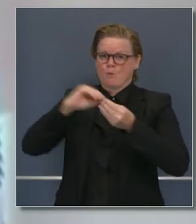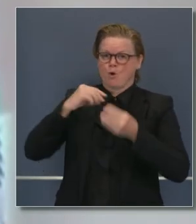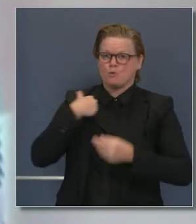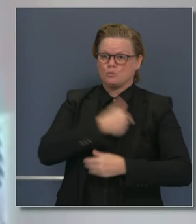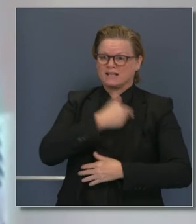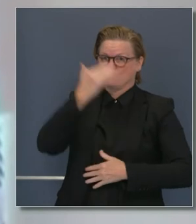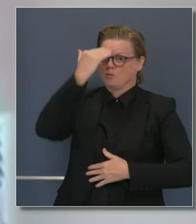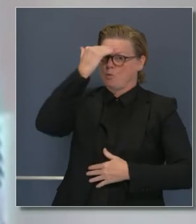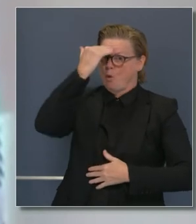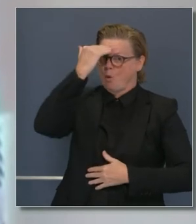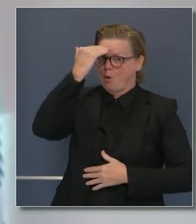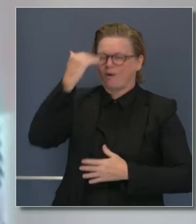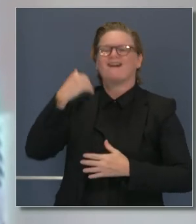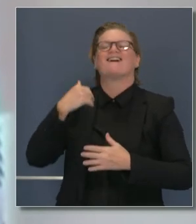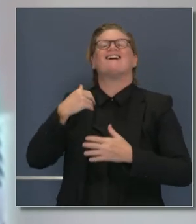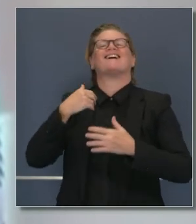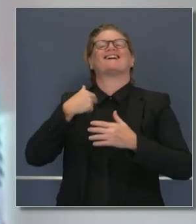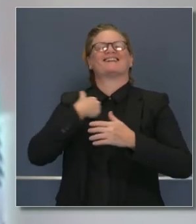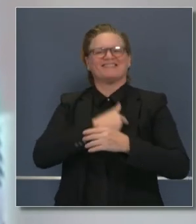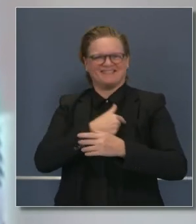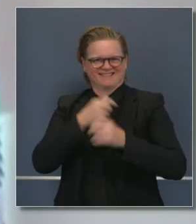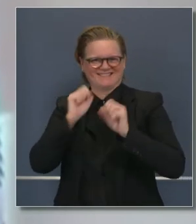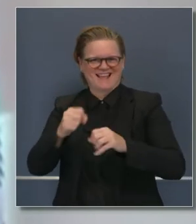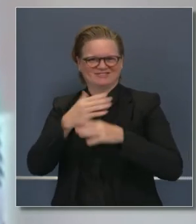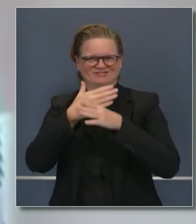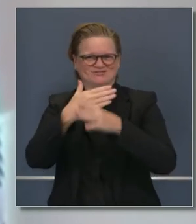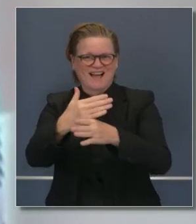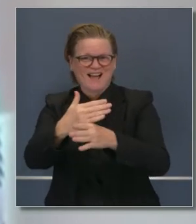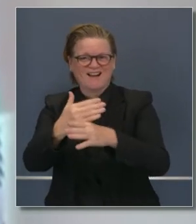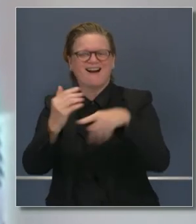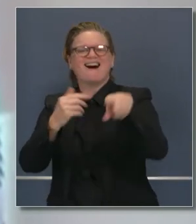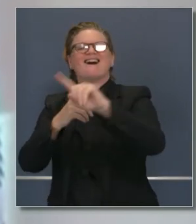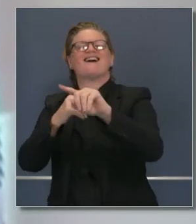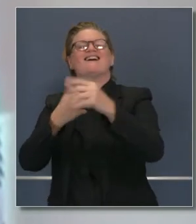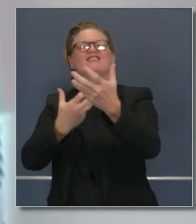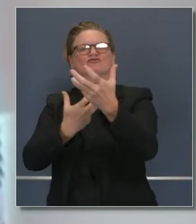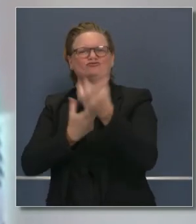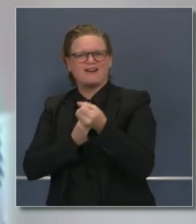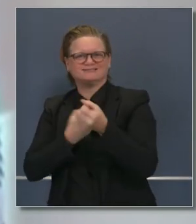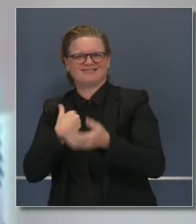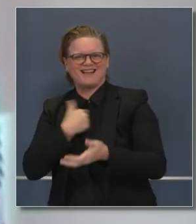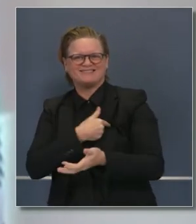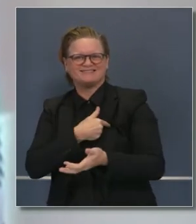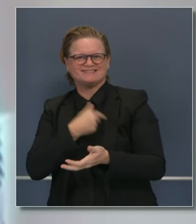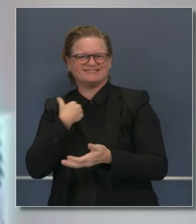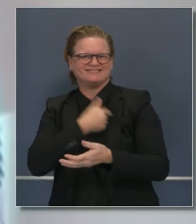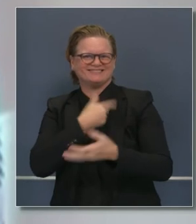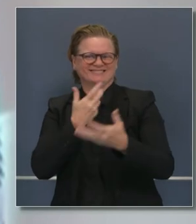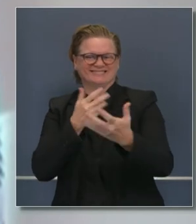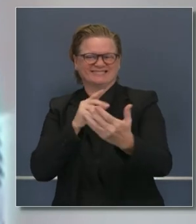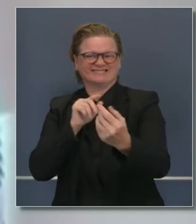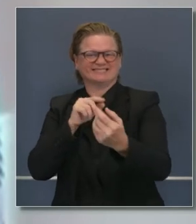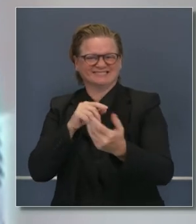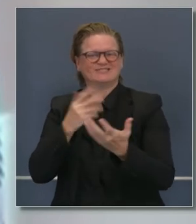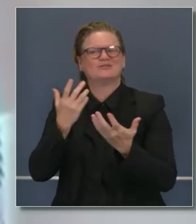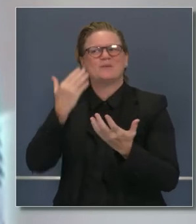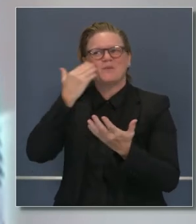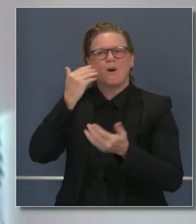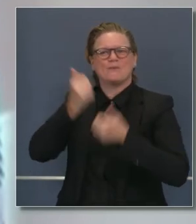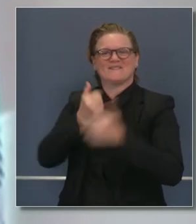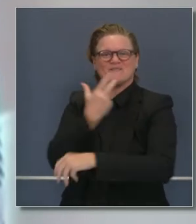Pensar, esto puede ser para mí, puede protegerme a mí, a mi familia, y sin problemas. Sobre la